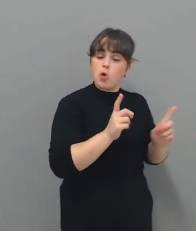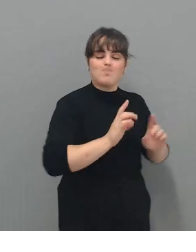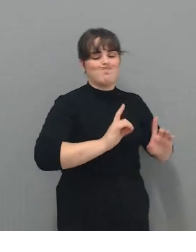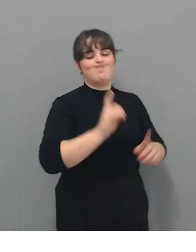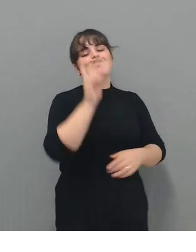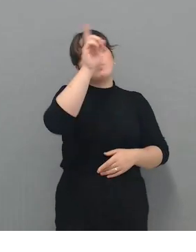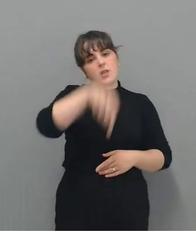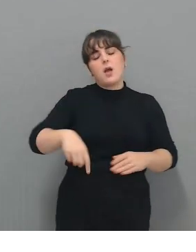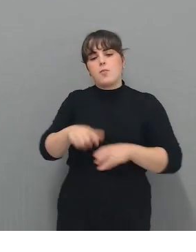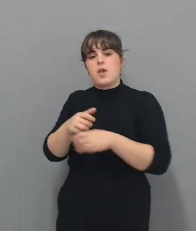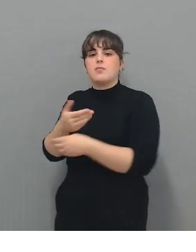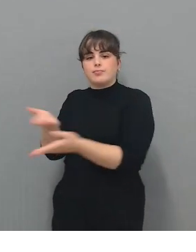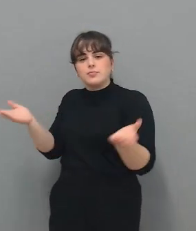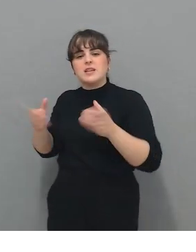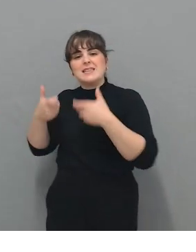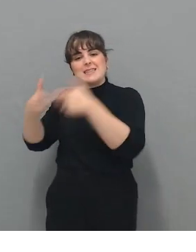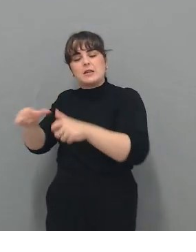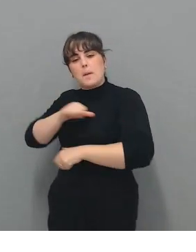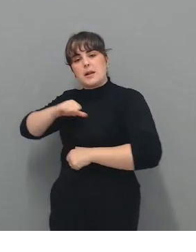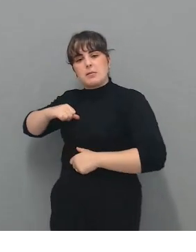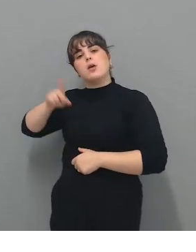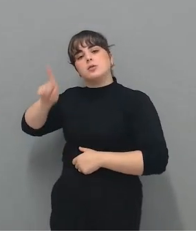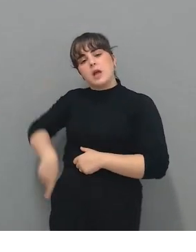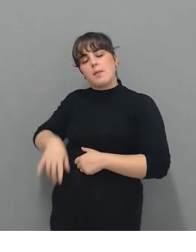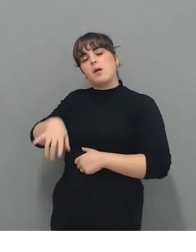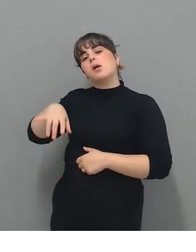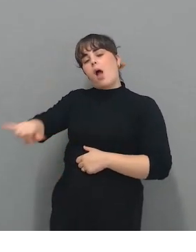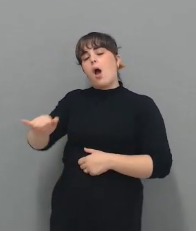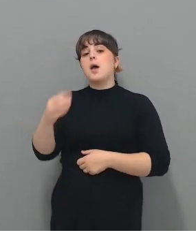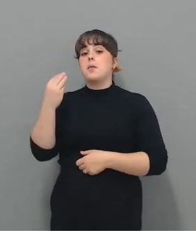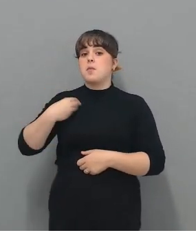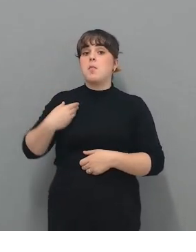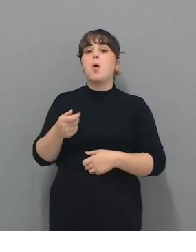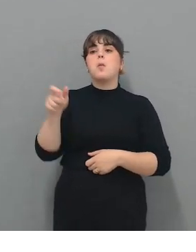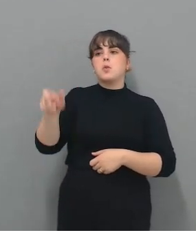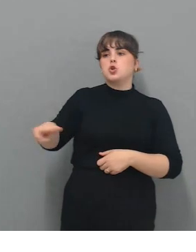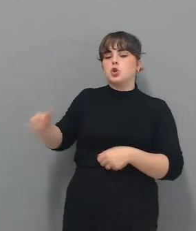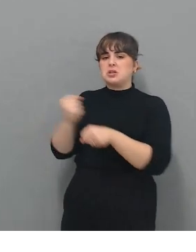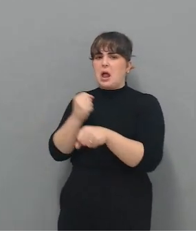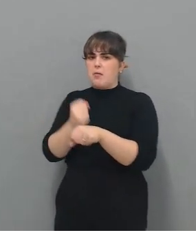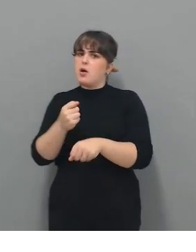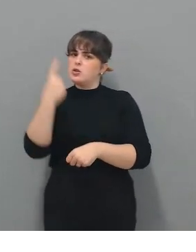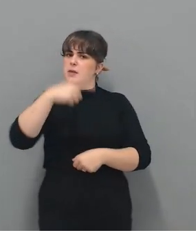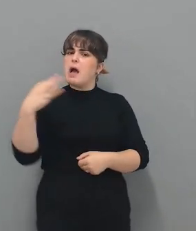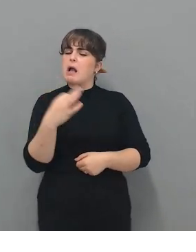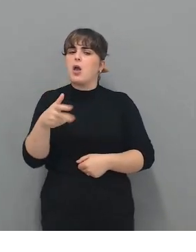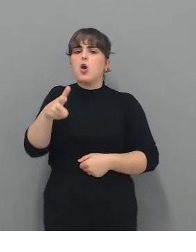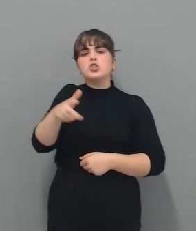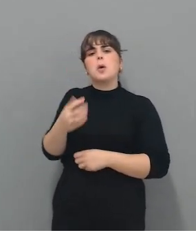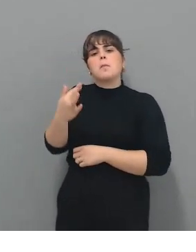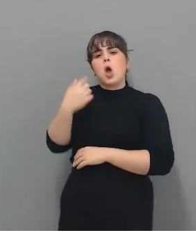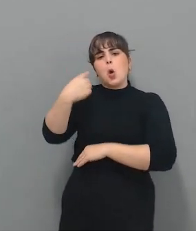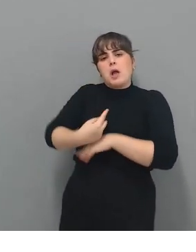también estar. Es importante tanto que los trabajadores conozcan sus derechos y sus obligaciones, como que los directivos